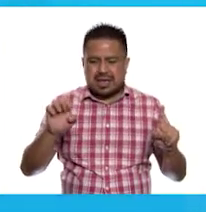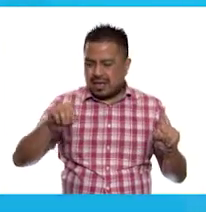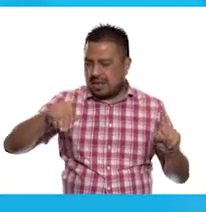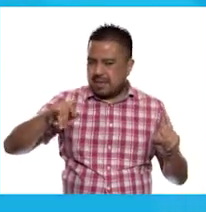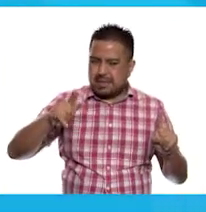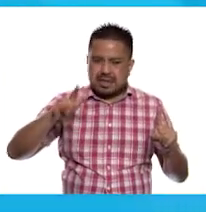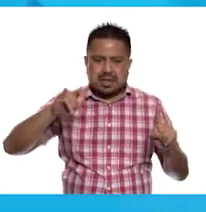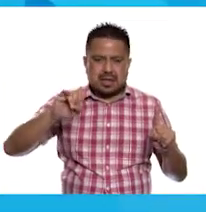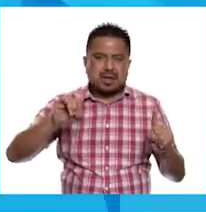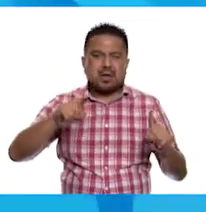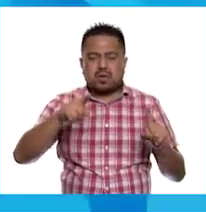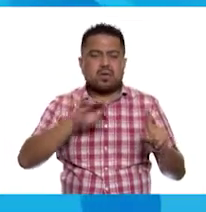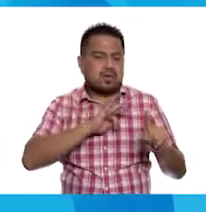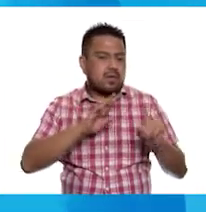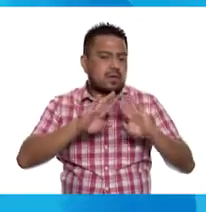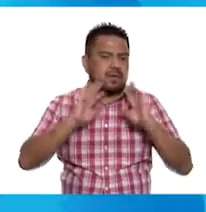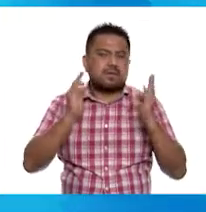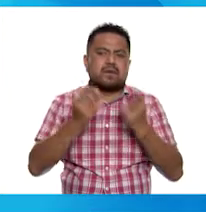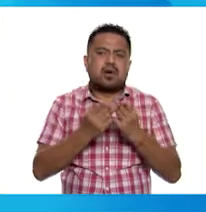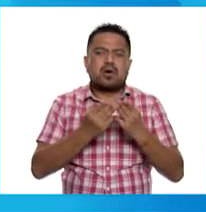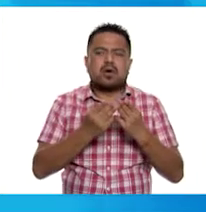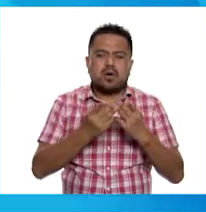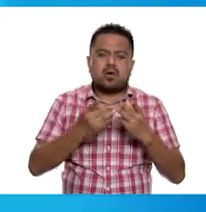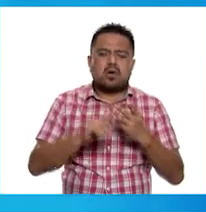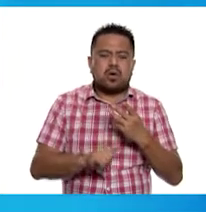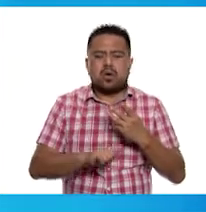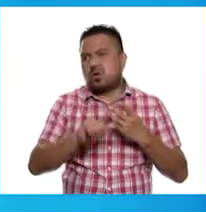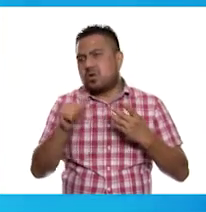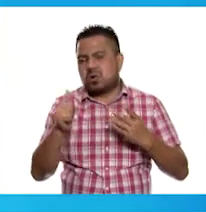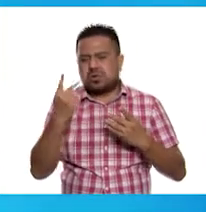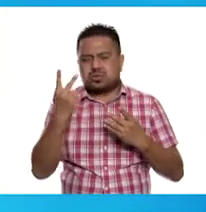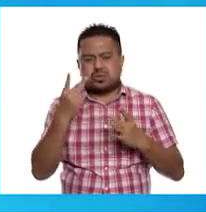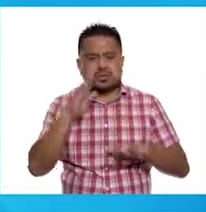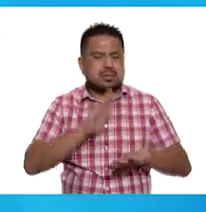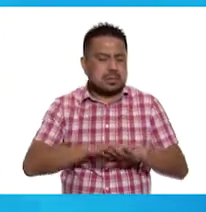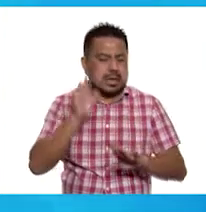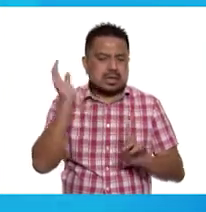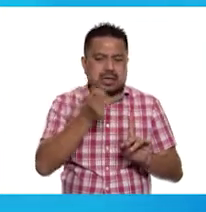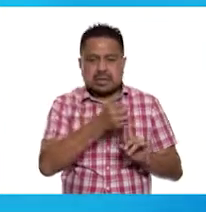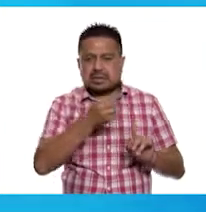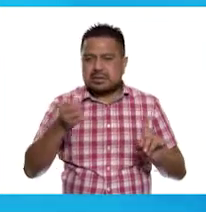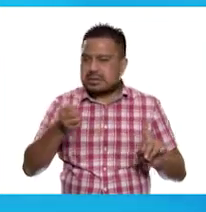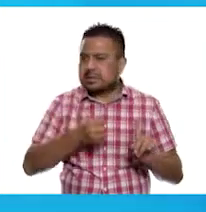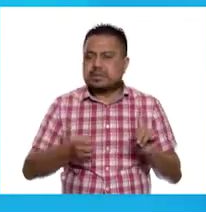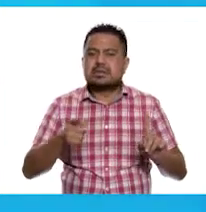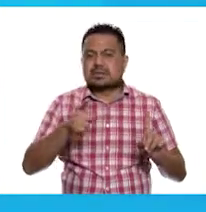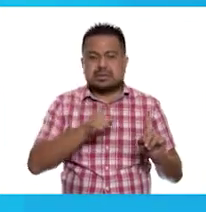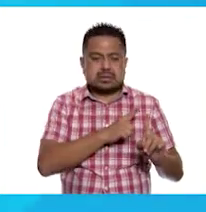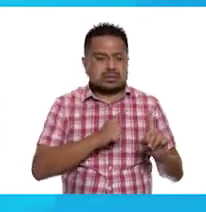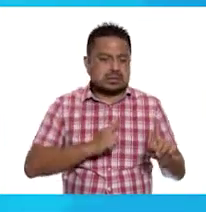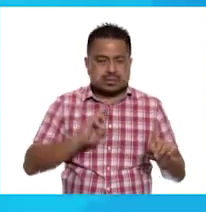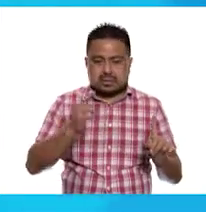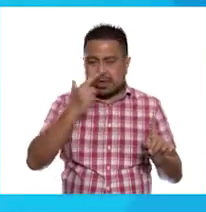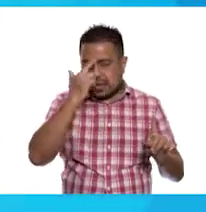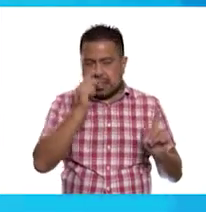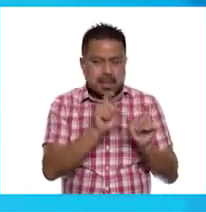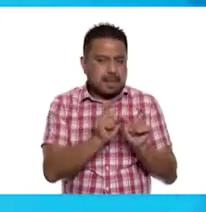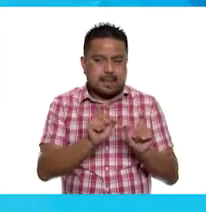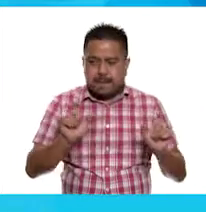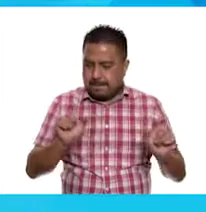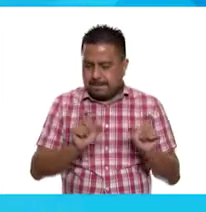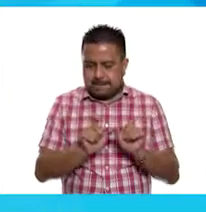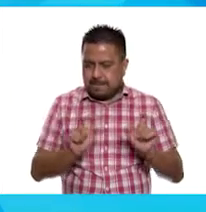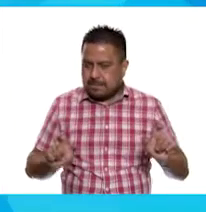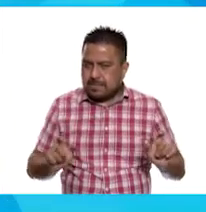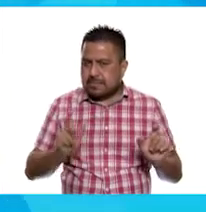pastel, formes otras oraciones, otras dos oraciones. Pero recuerde separar las palabras. De